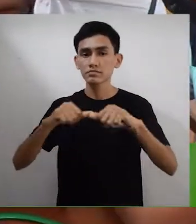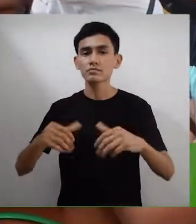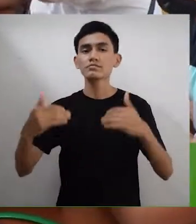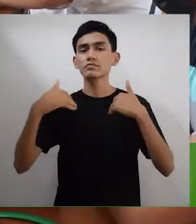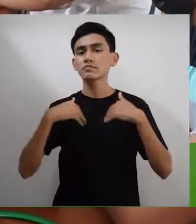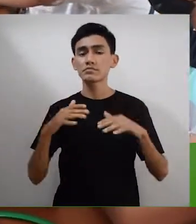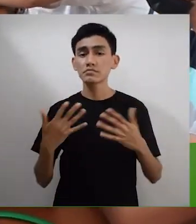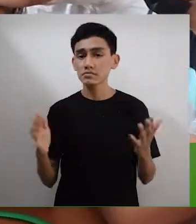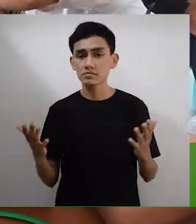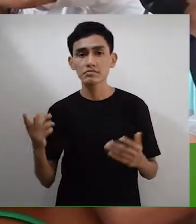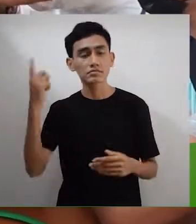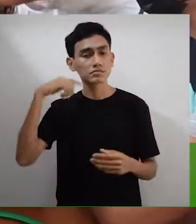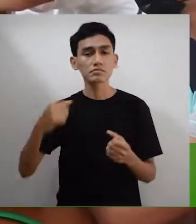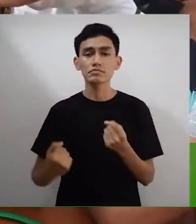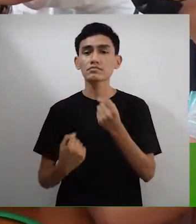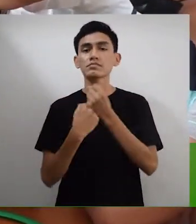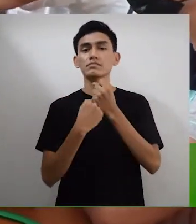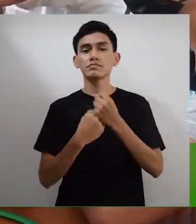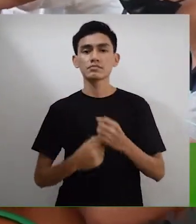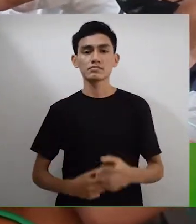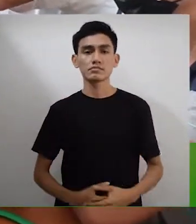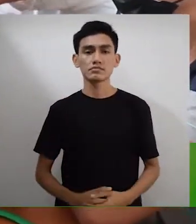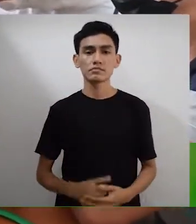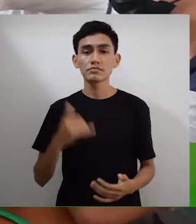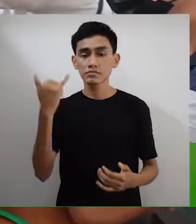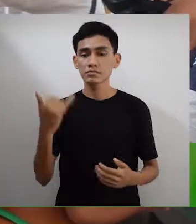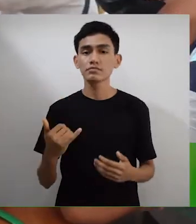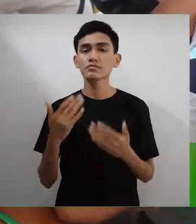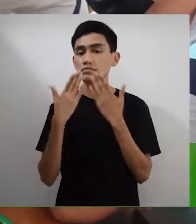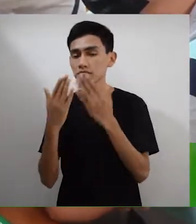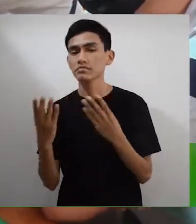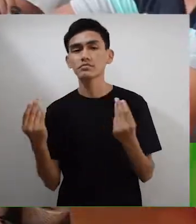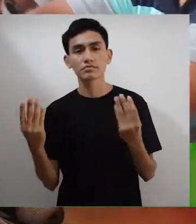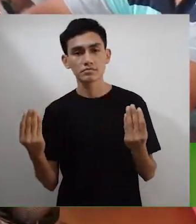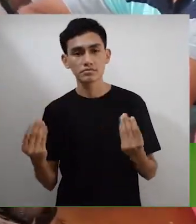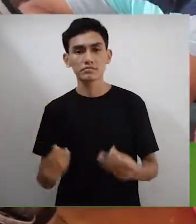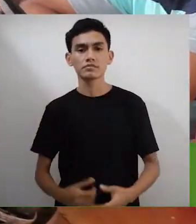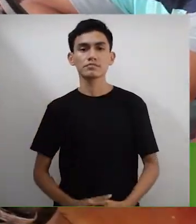algo para poder sostenerte y le agradezco bastante.